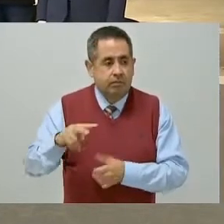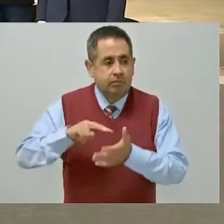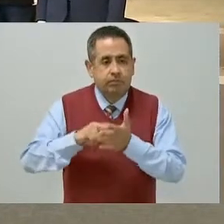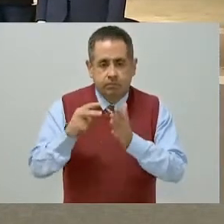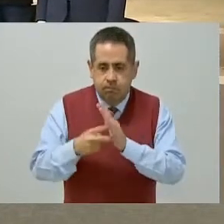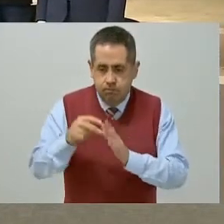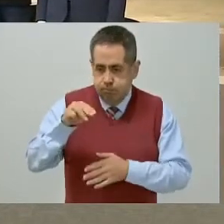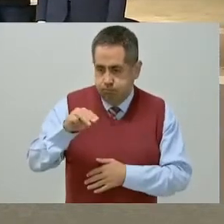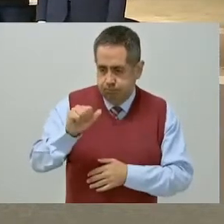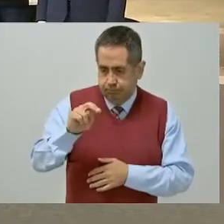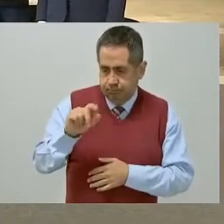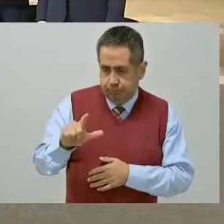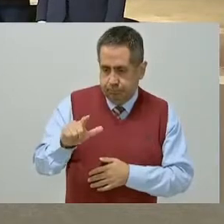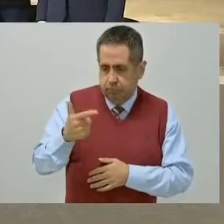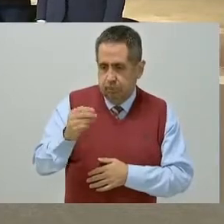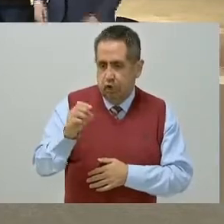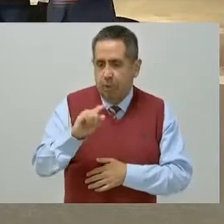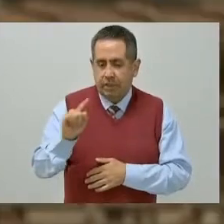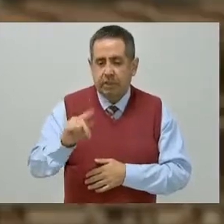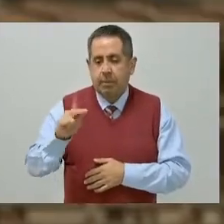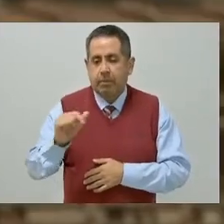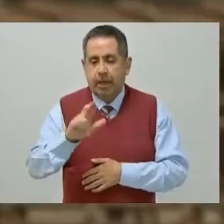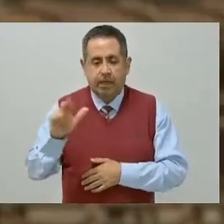Ingeniero Manuel Gómez Parra.